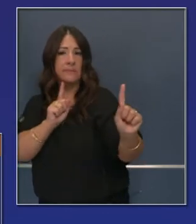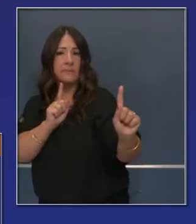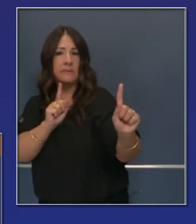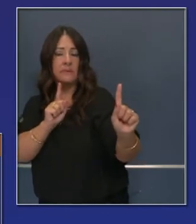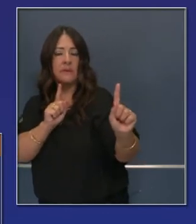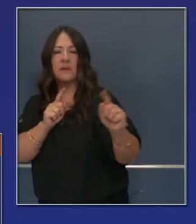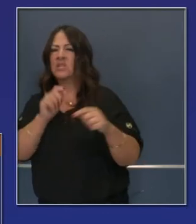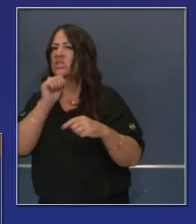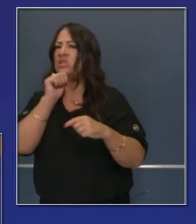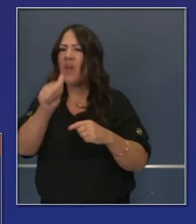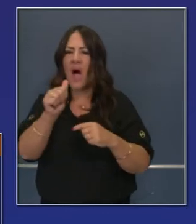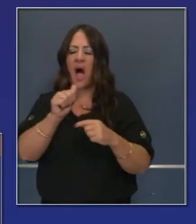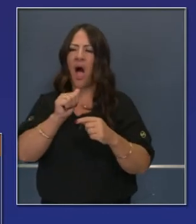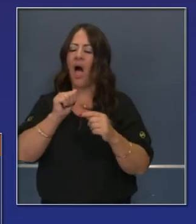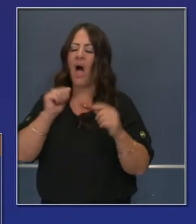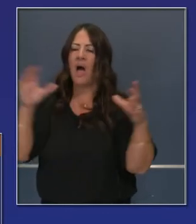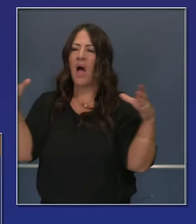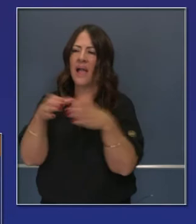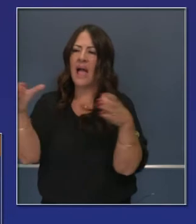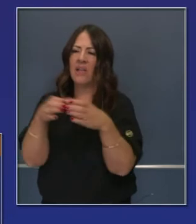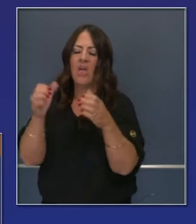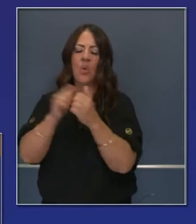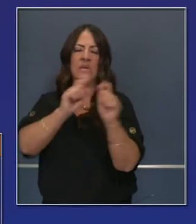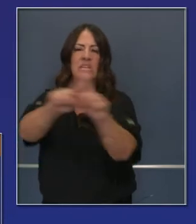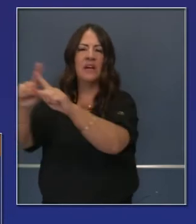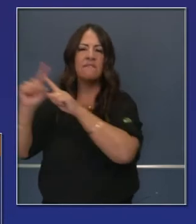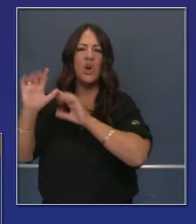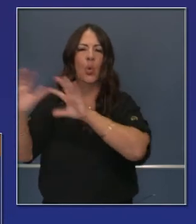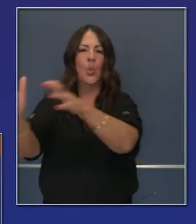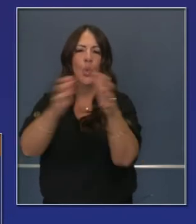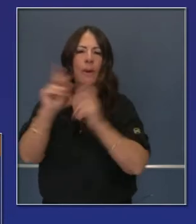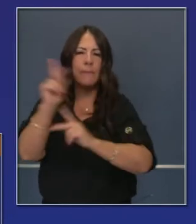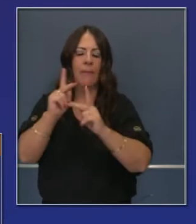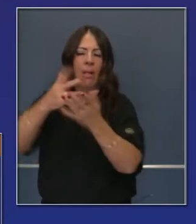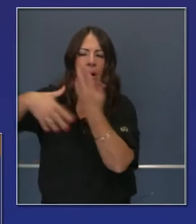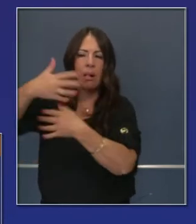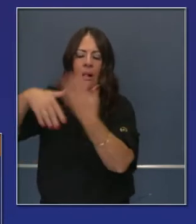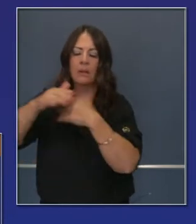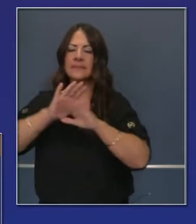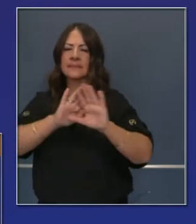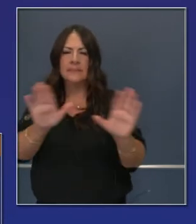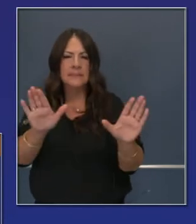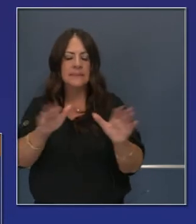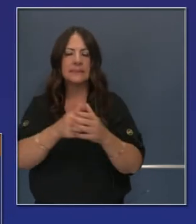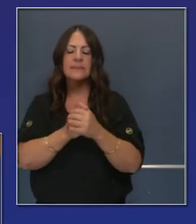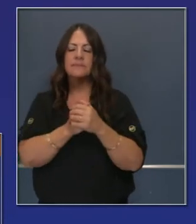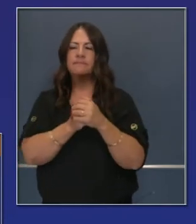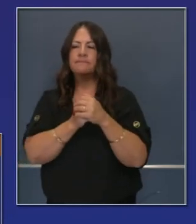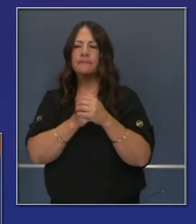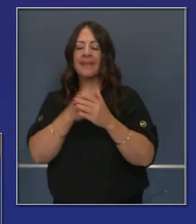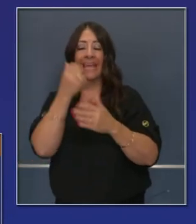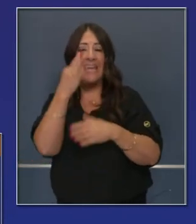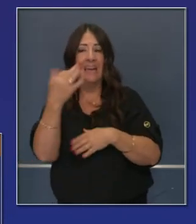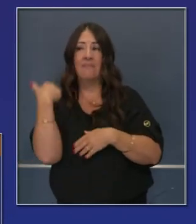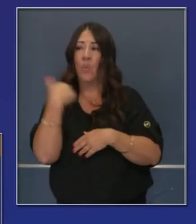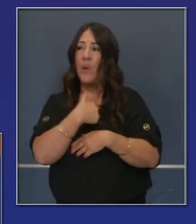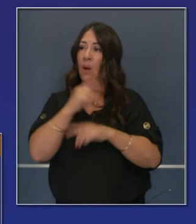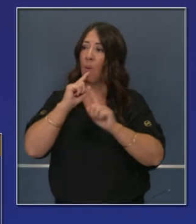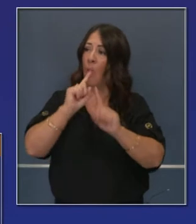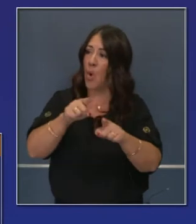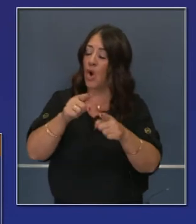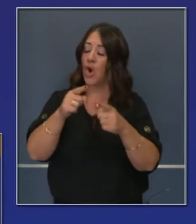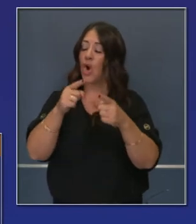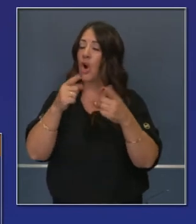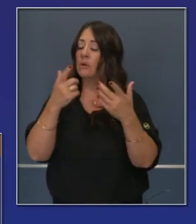de evitar mezclarse con personas que están fuera de su grupo social o familiar, mantener la vigilancia en cuanto a la